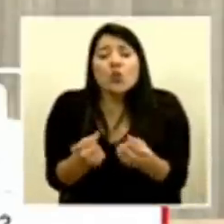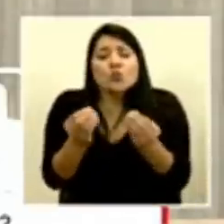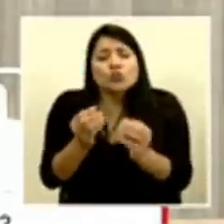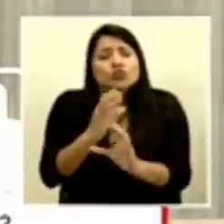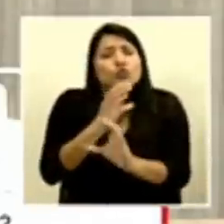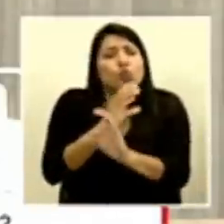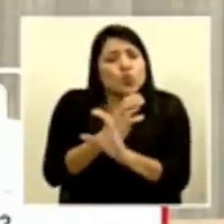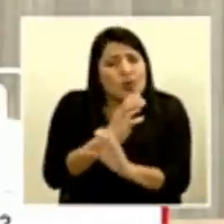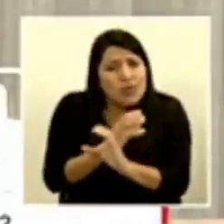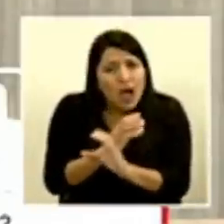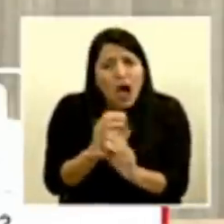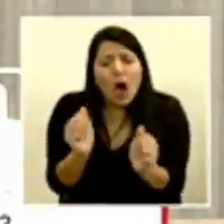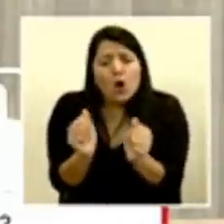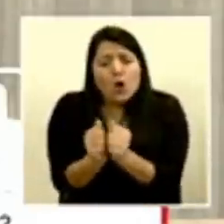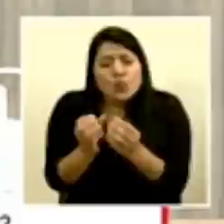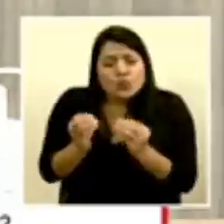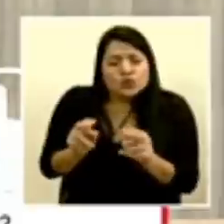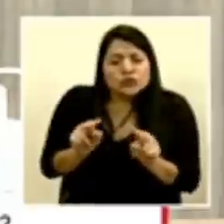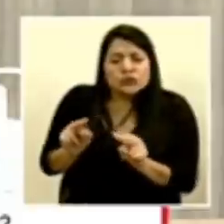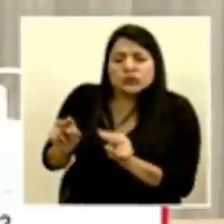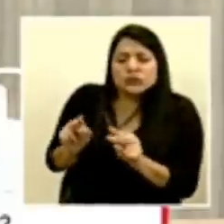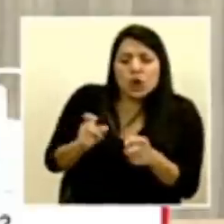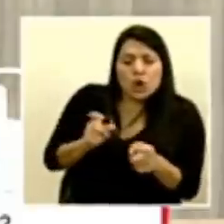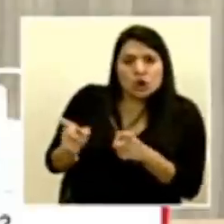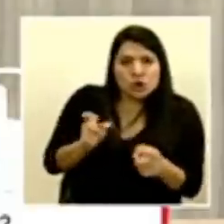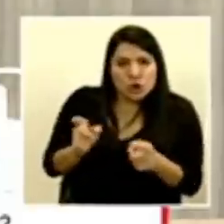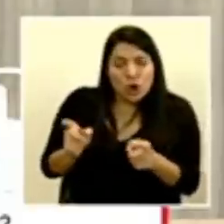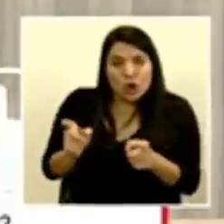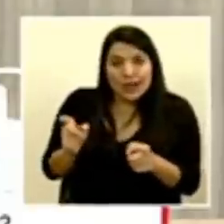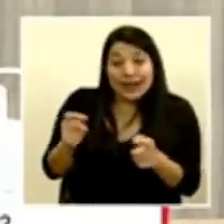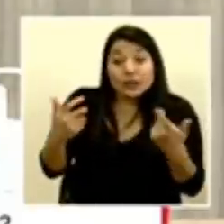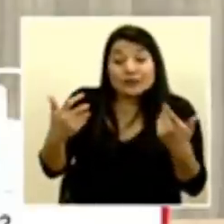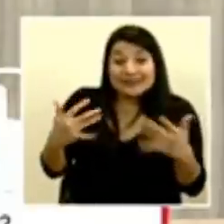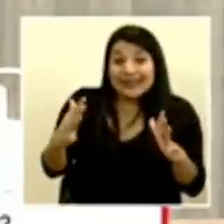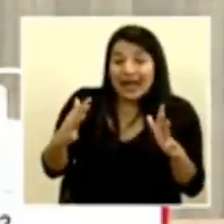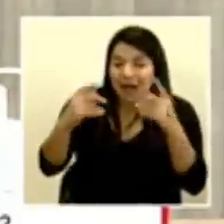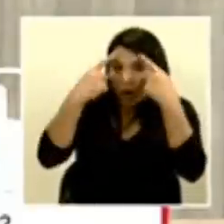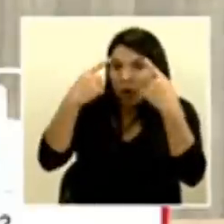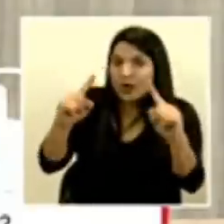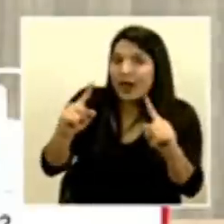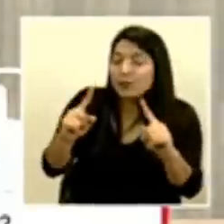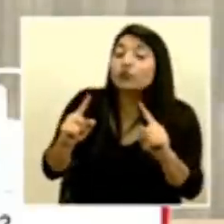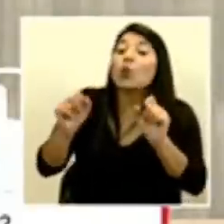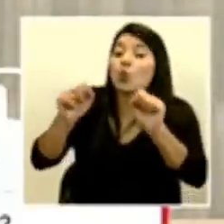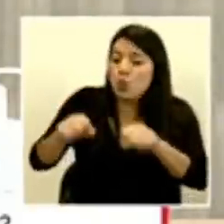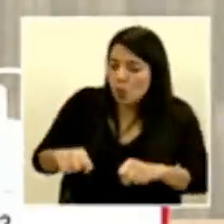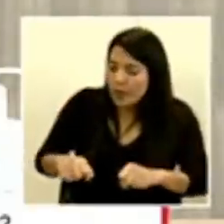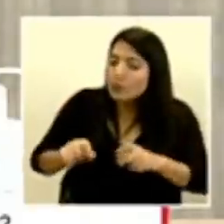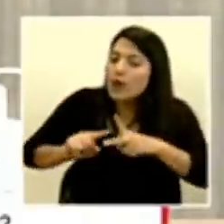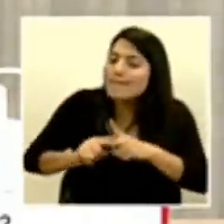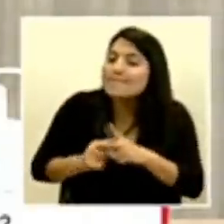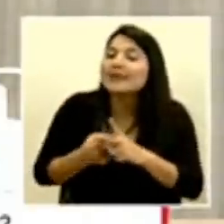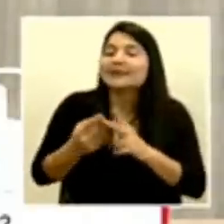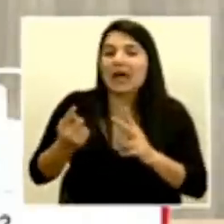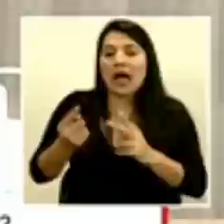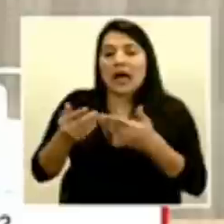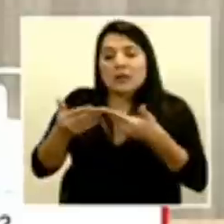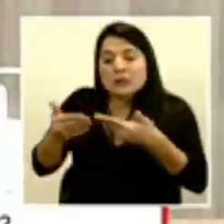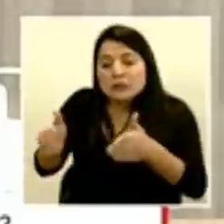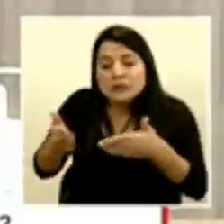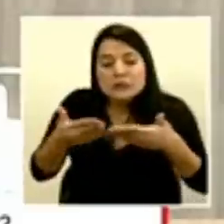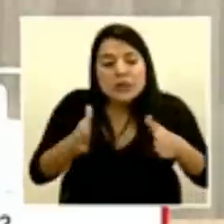con mucho cuidado, con mucho recelo de lo que hemos logrado hasta el momento. Tenemos que ir retomando actividades, insisto, pero con mucha rigurosidad, con